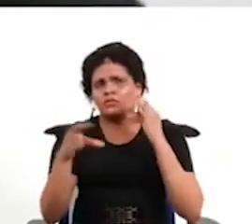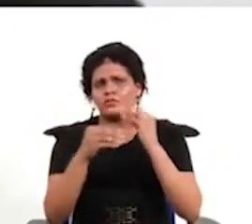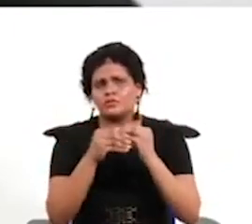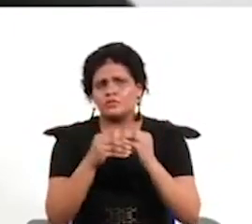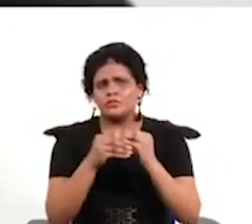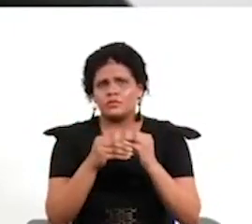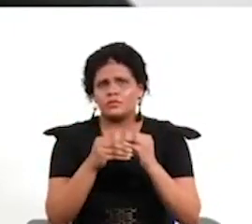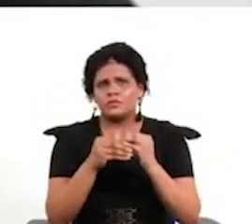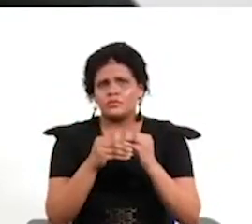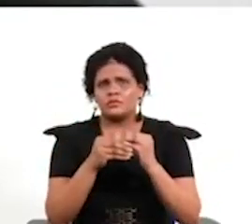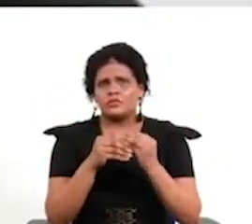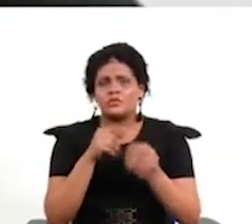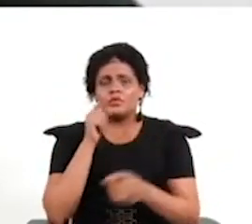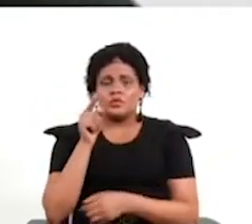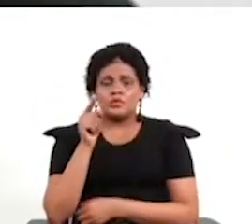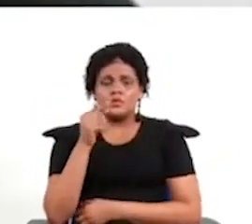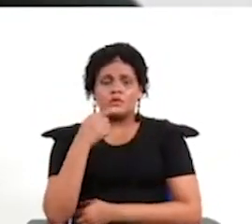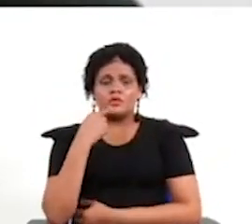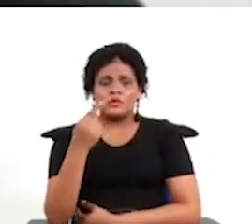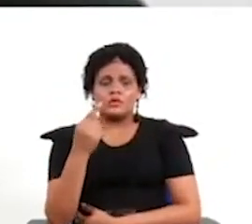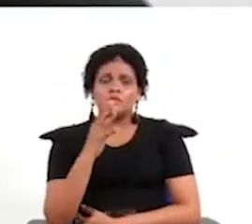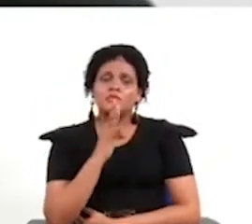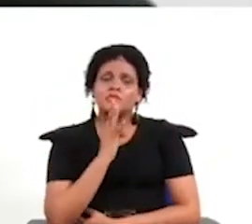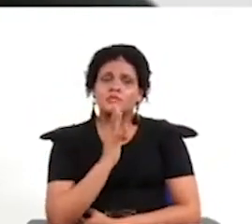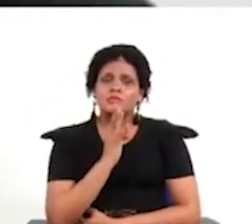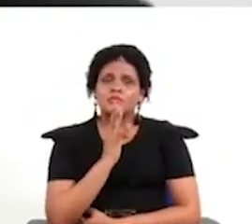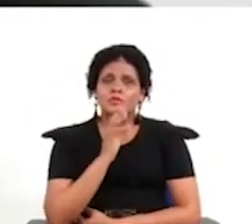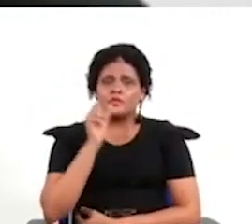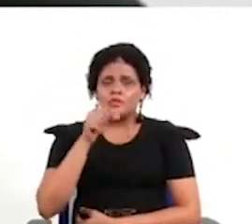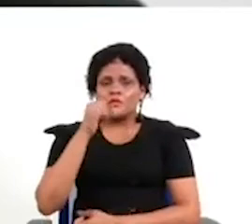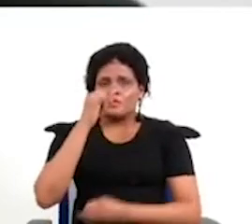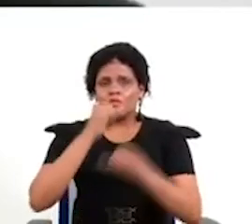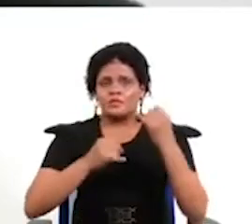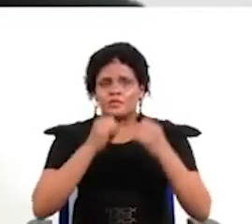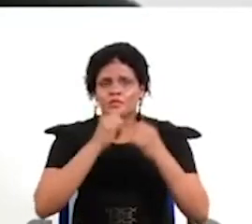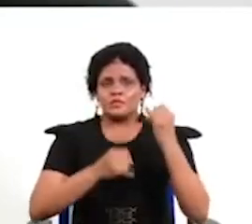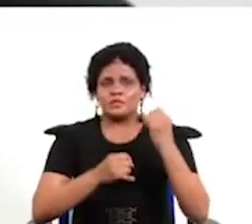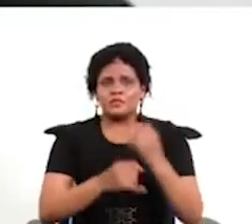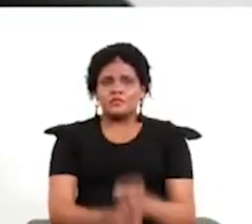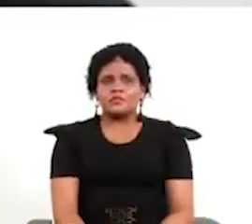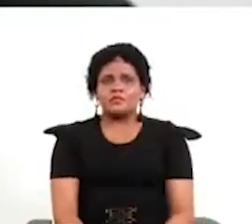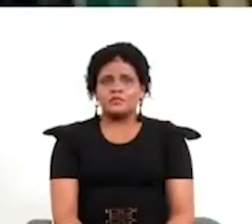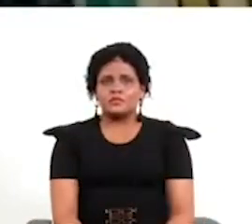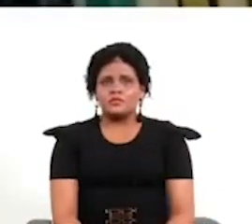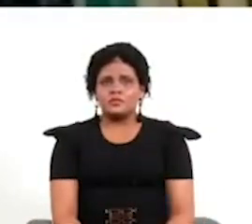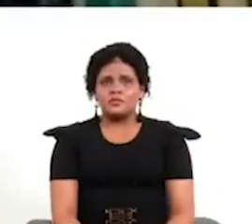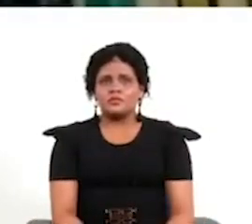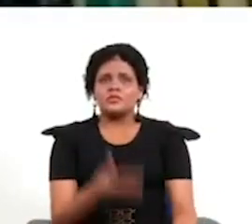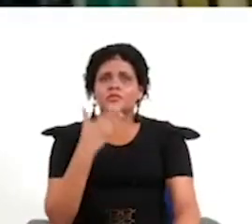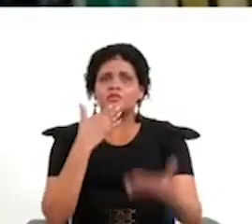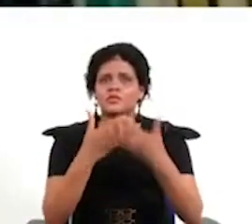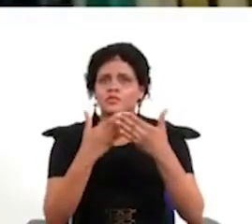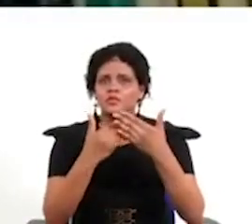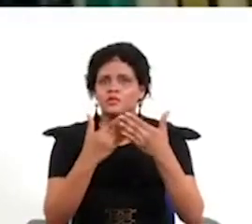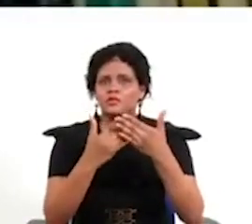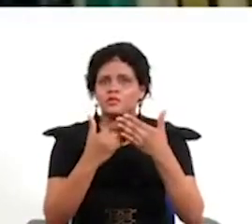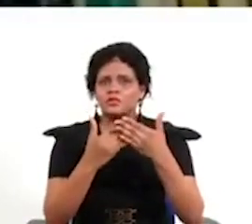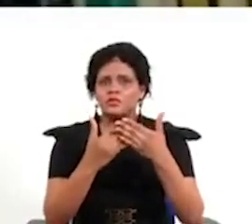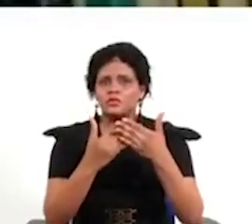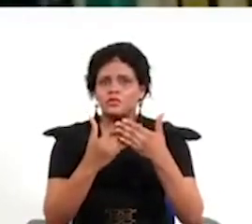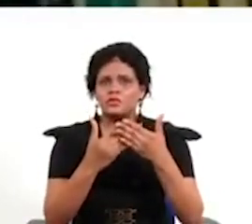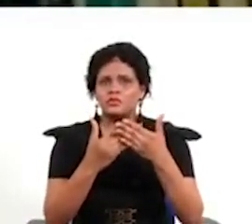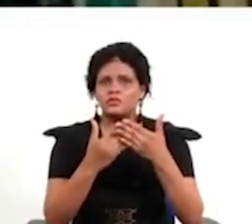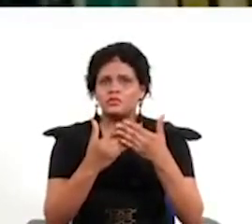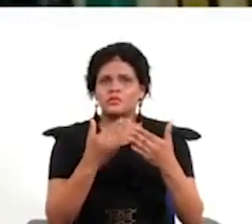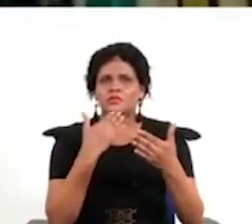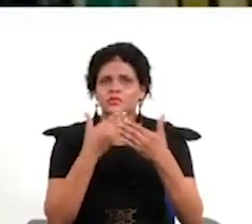tiene usted la palabra para esa intervención final Pues muchísimas gracias yo me vuelvo